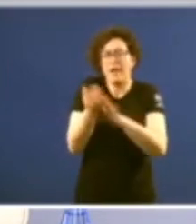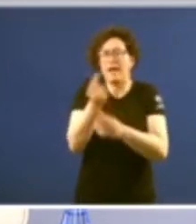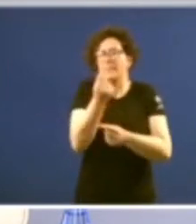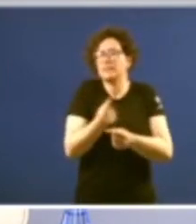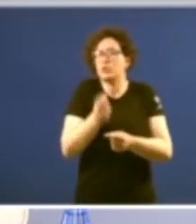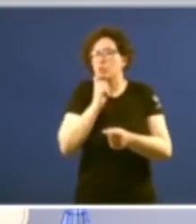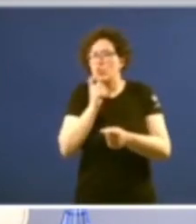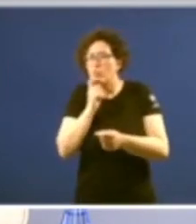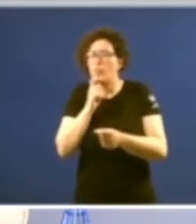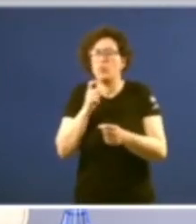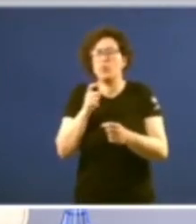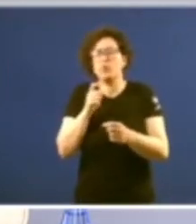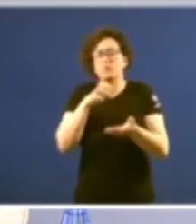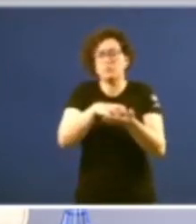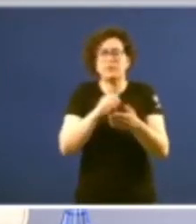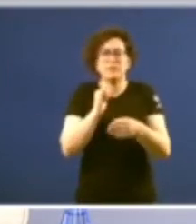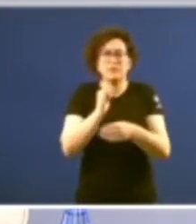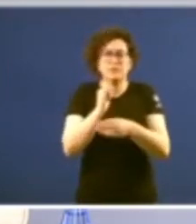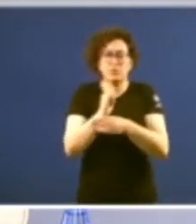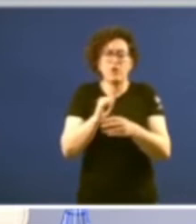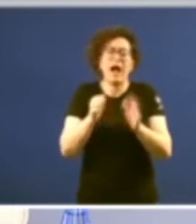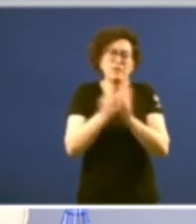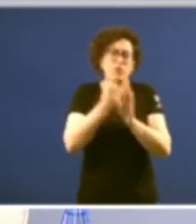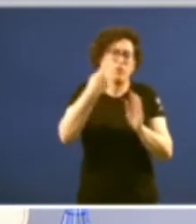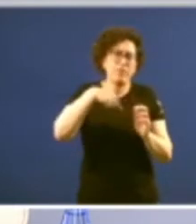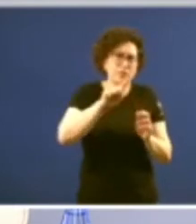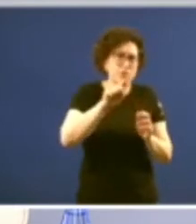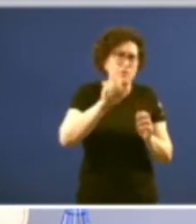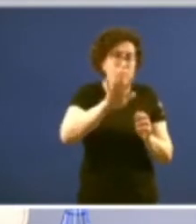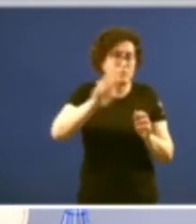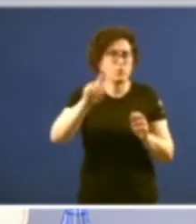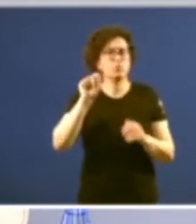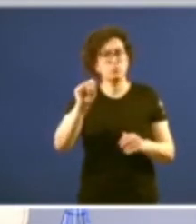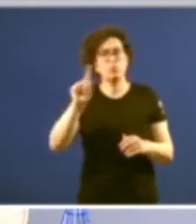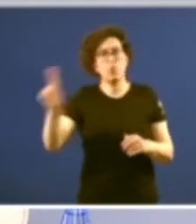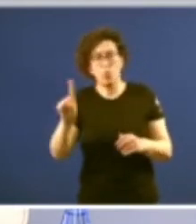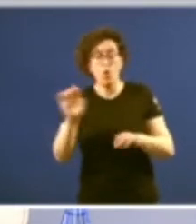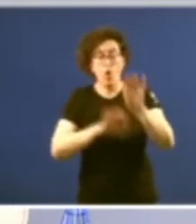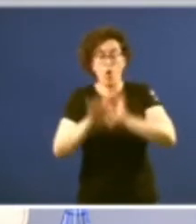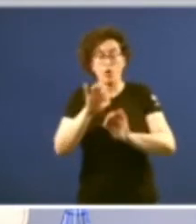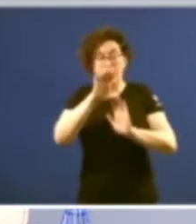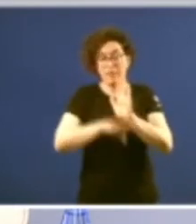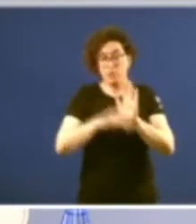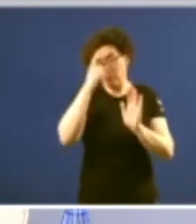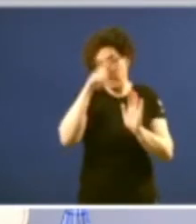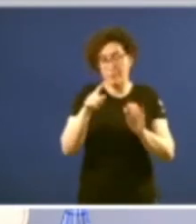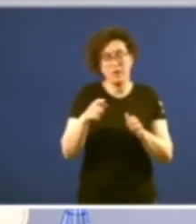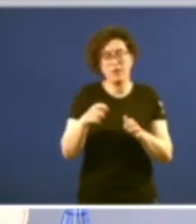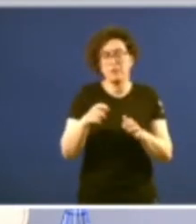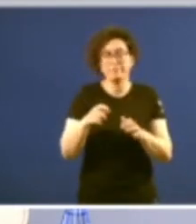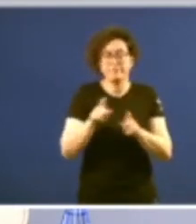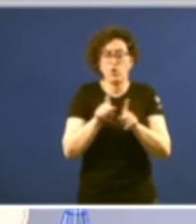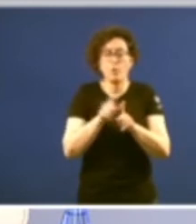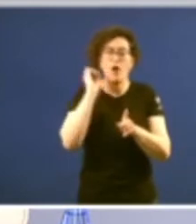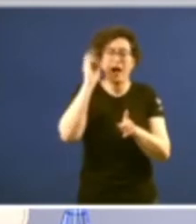institucional no seu artículo 152.1 Tal organización aséntase como todos saben nunha